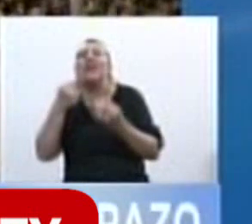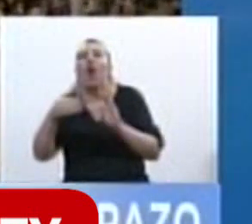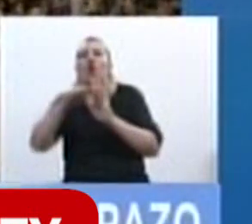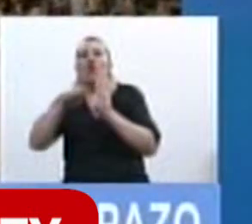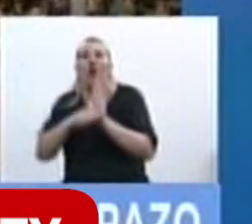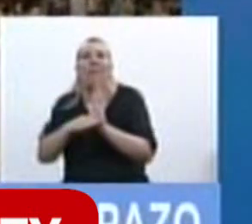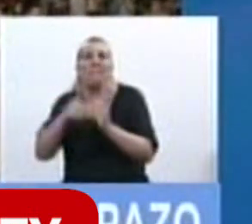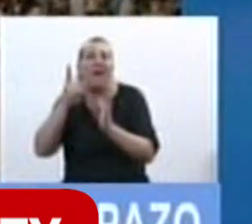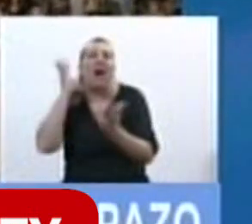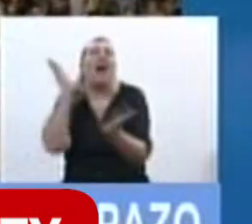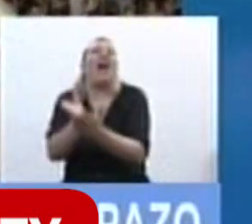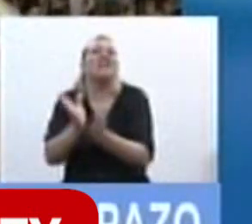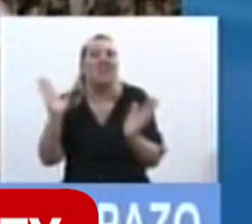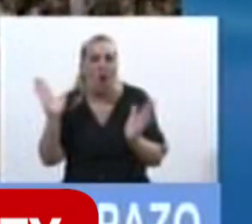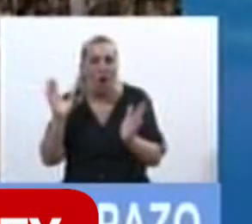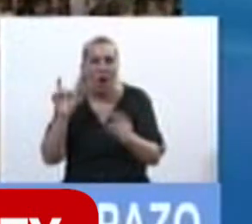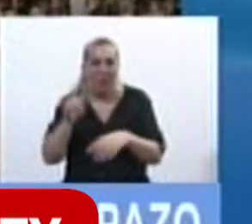que castiga el aborto